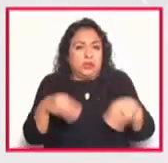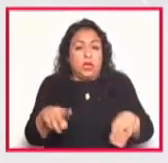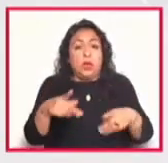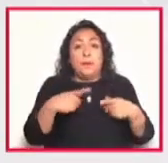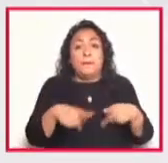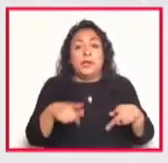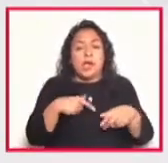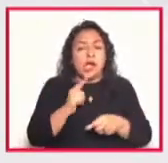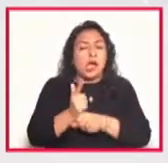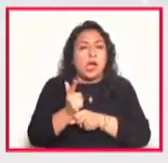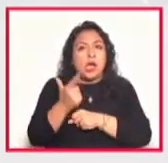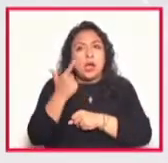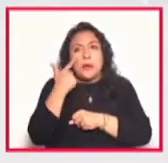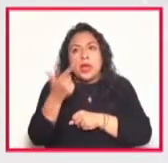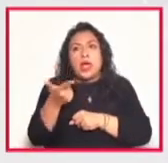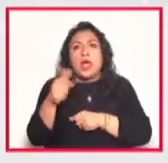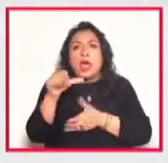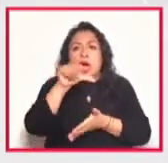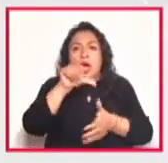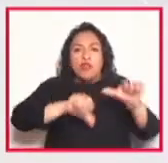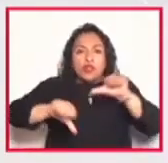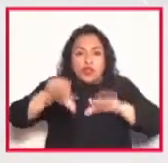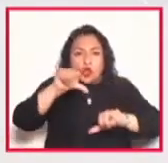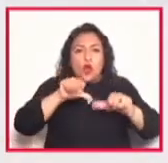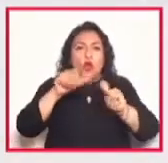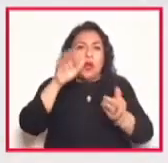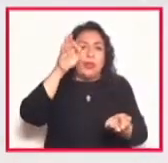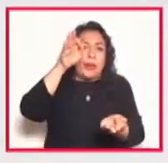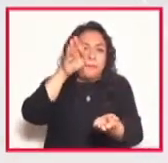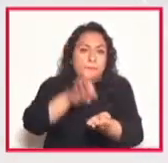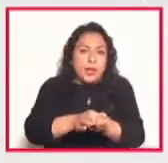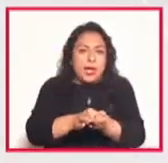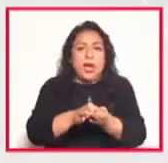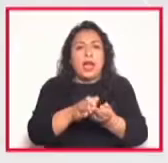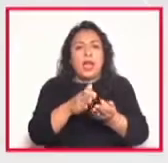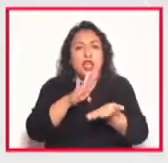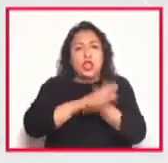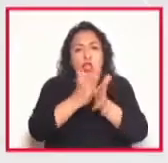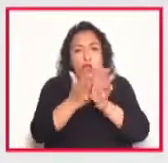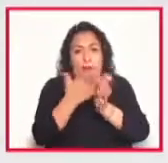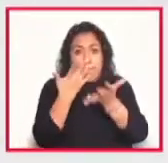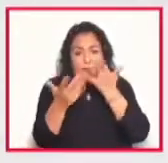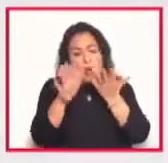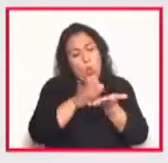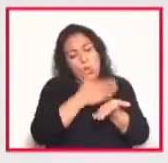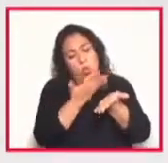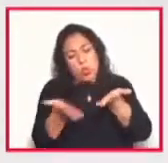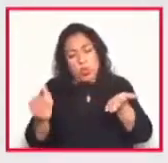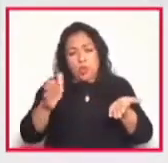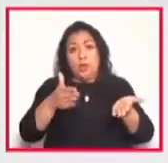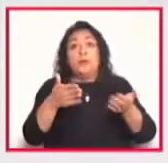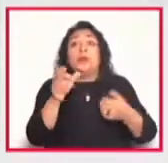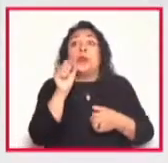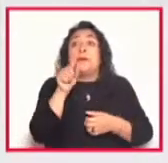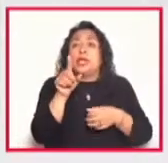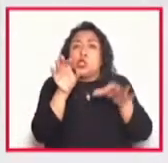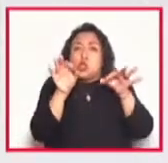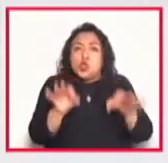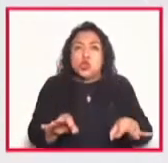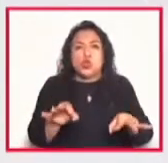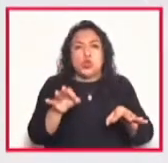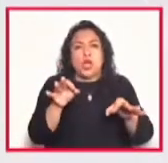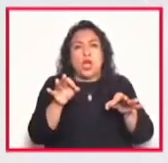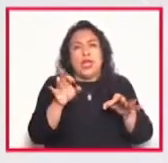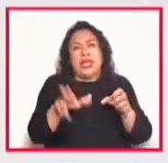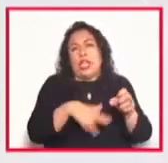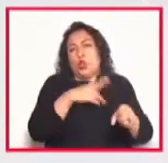identifica un atol un tamal tortillas hechas a mano encuentras todavía lo más auténtico orgánico los